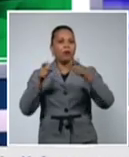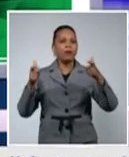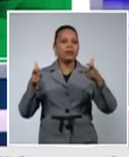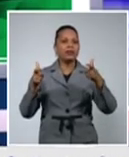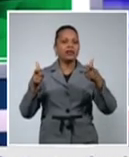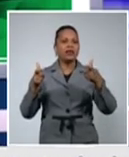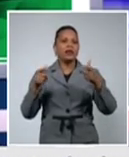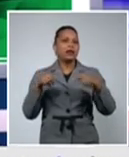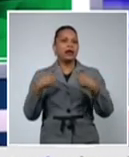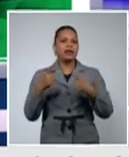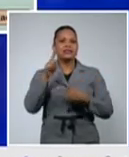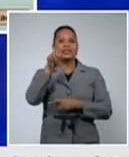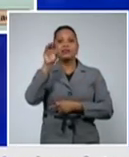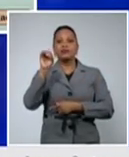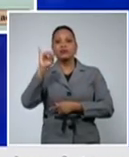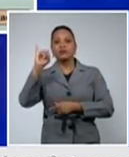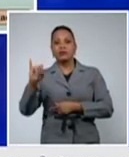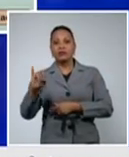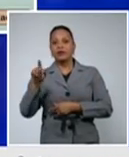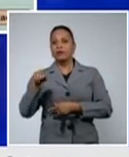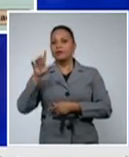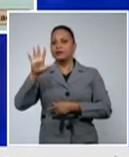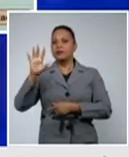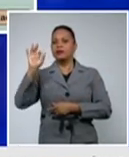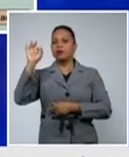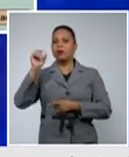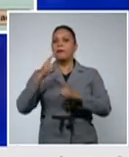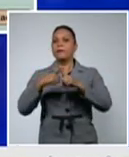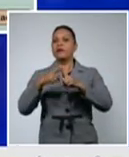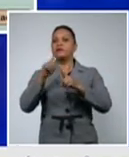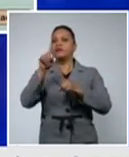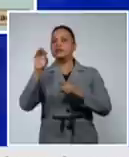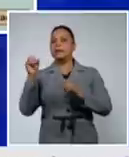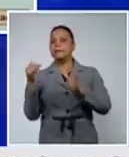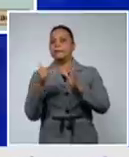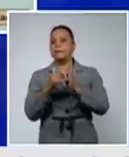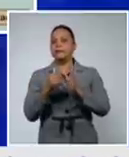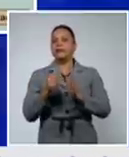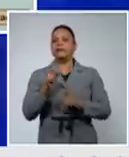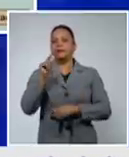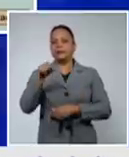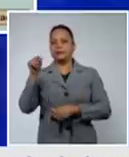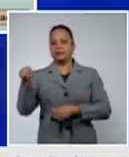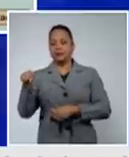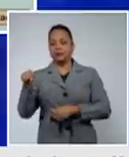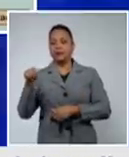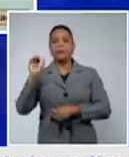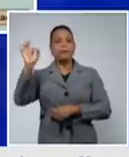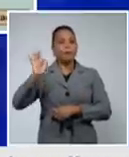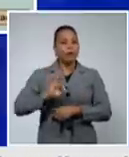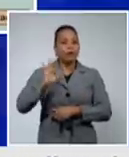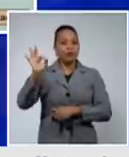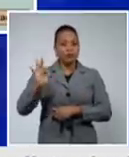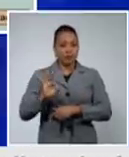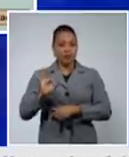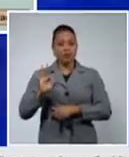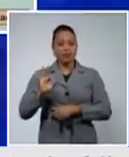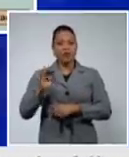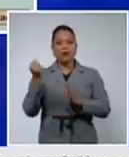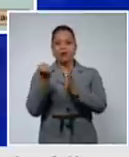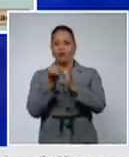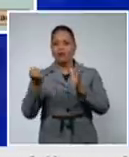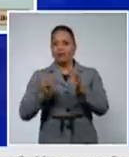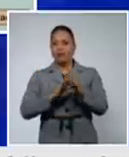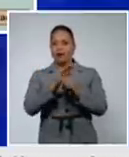106,5 por 100 mil habitantes estoy hablando de tasa de incidencia de casos confirmados en los